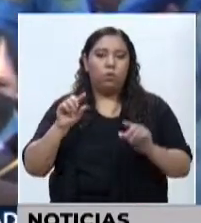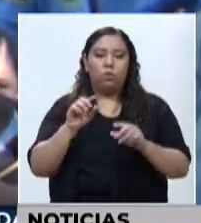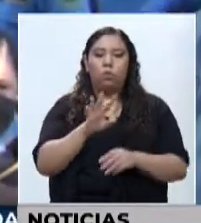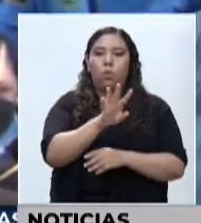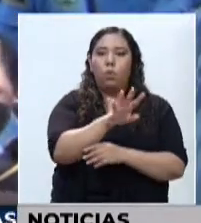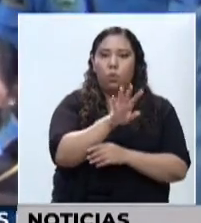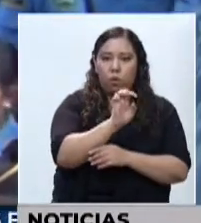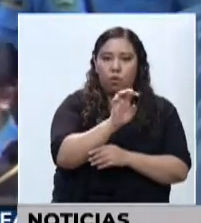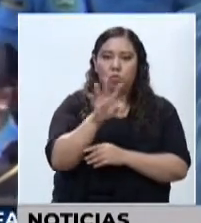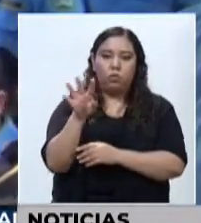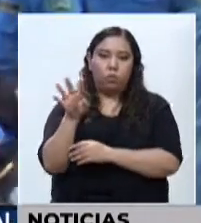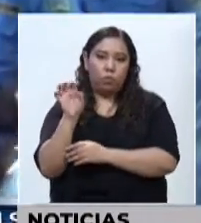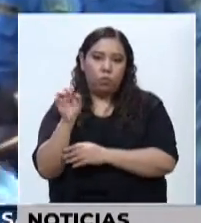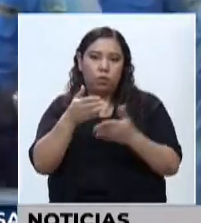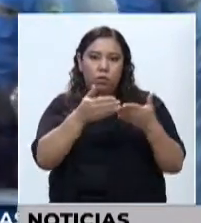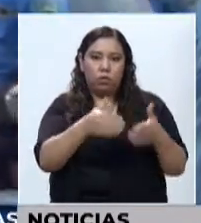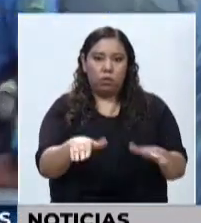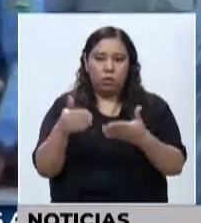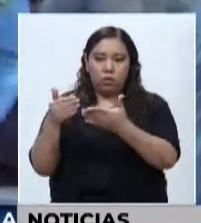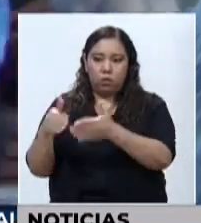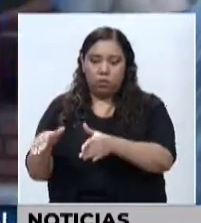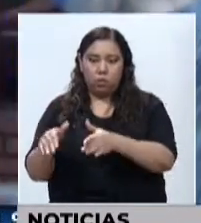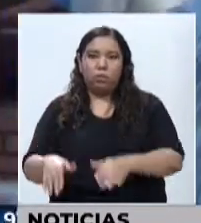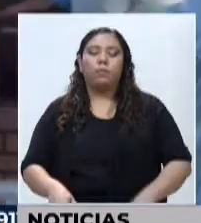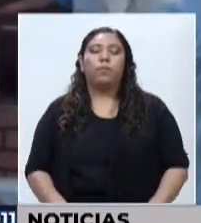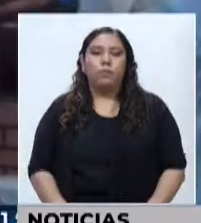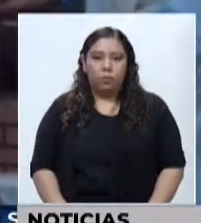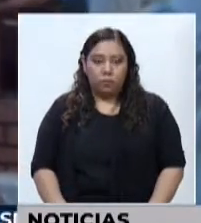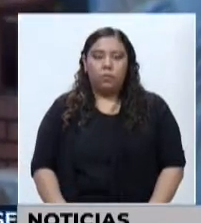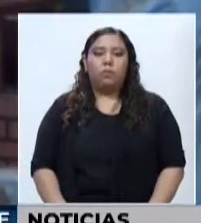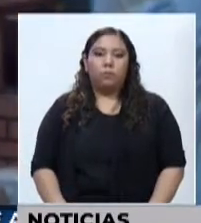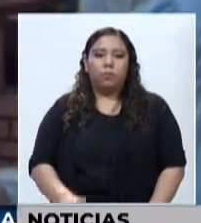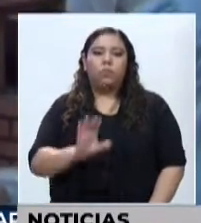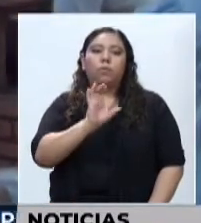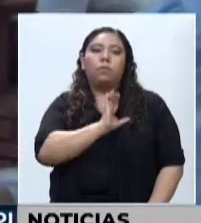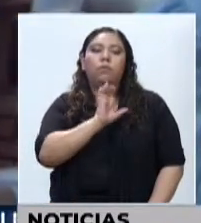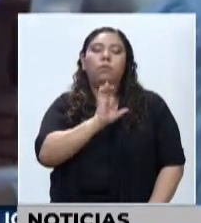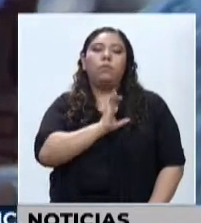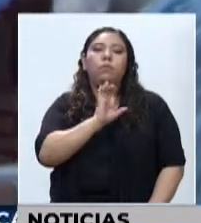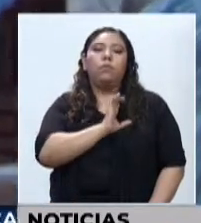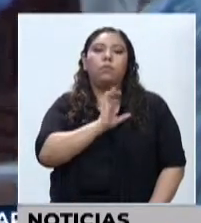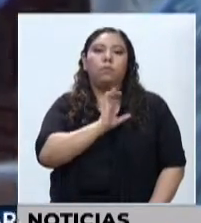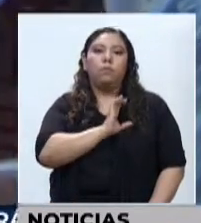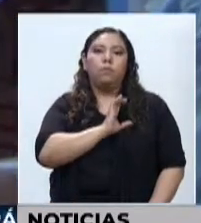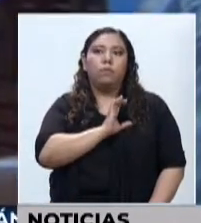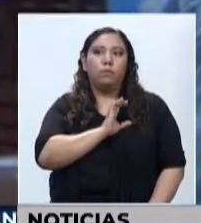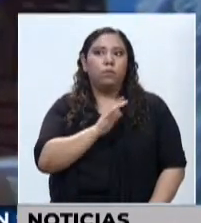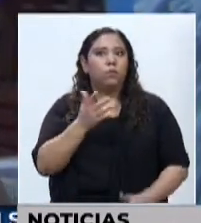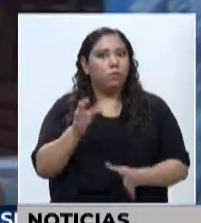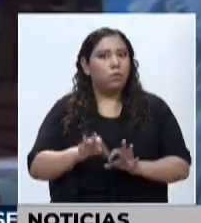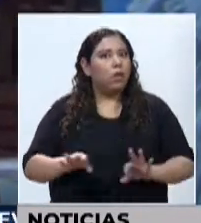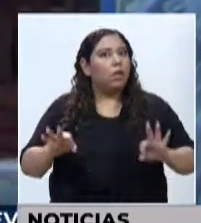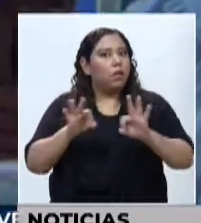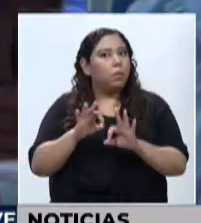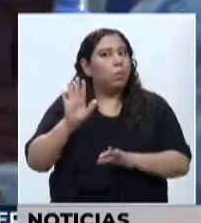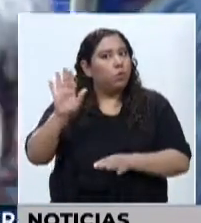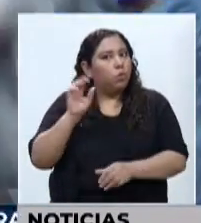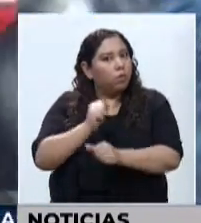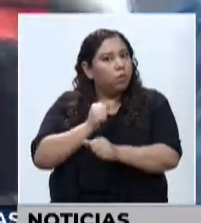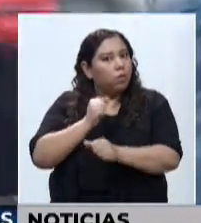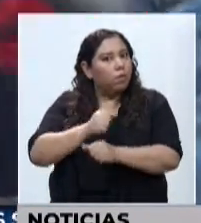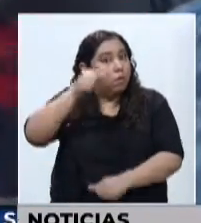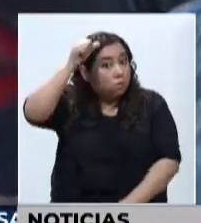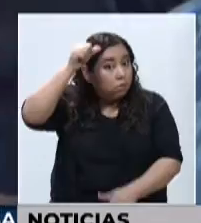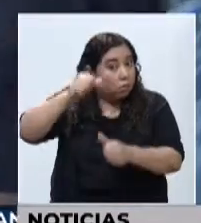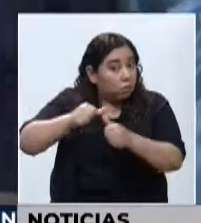Está dividido en dos partes esta actividad donde pues la Policía Nacional es de gran ayuda, ¿verdad? Recordemos que muchos